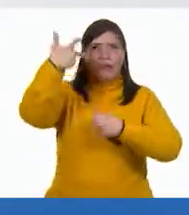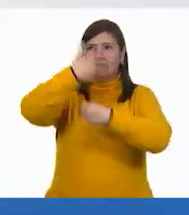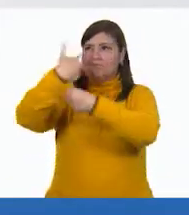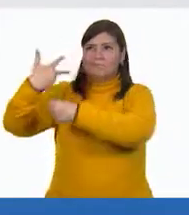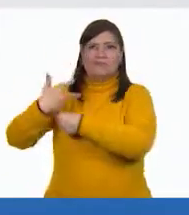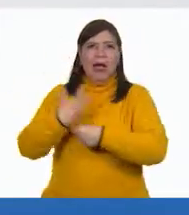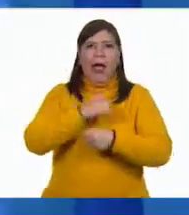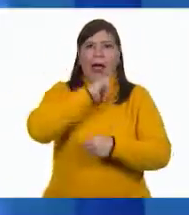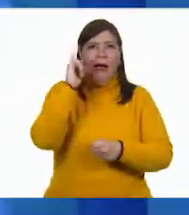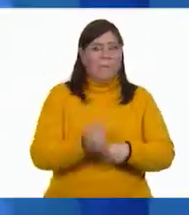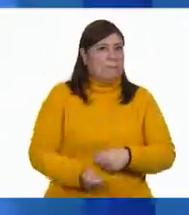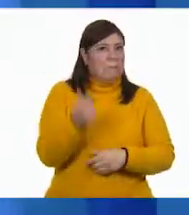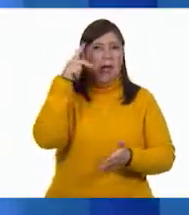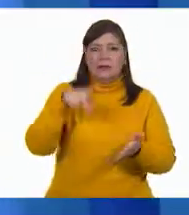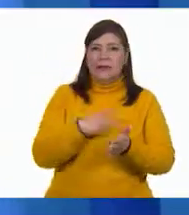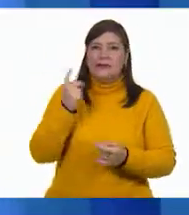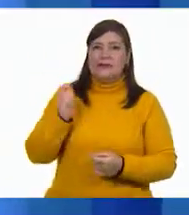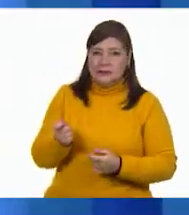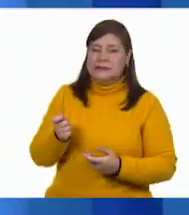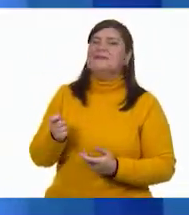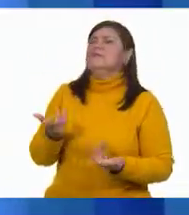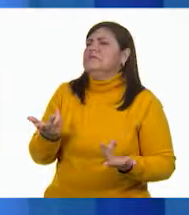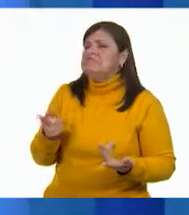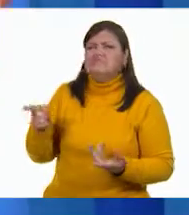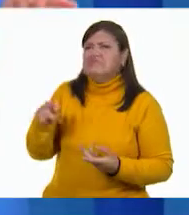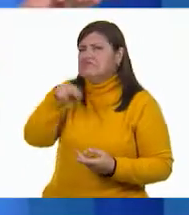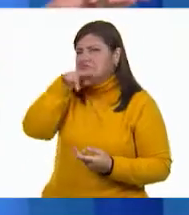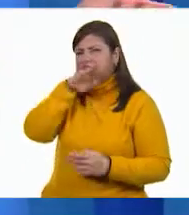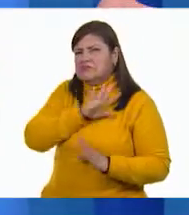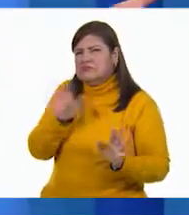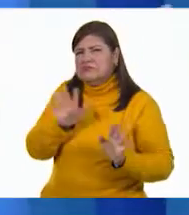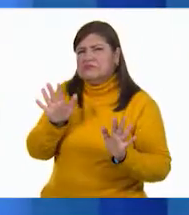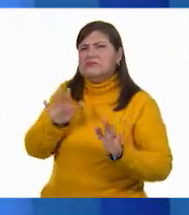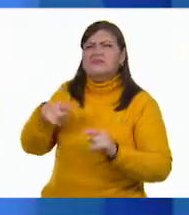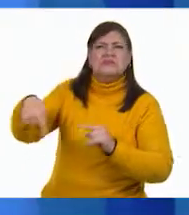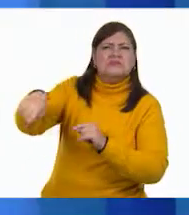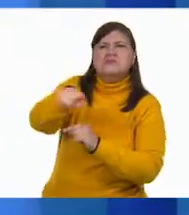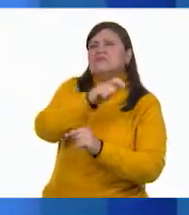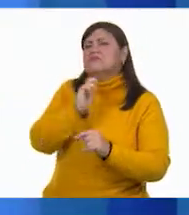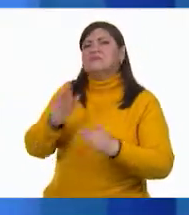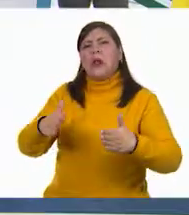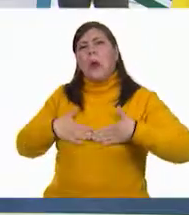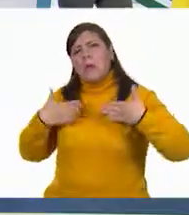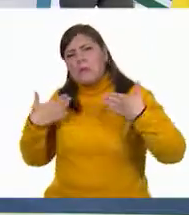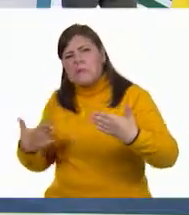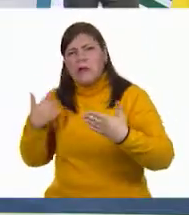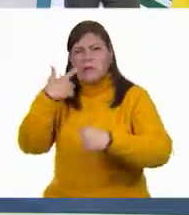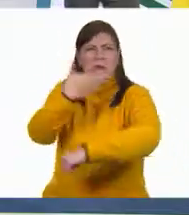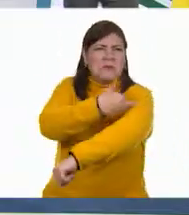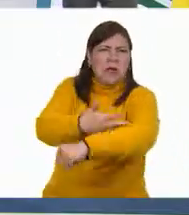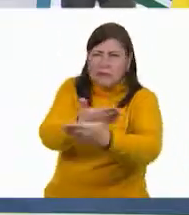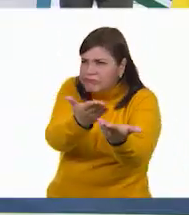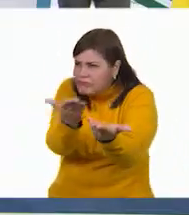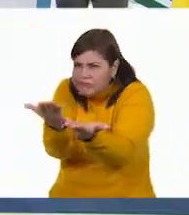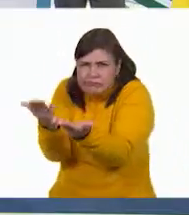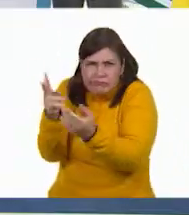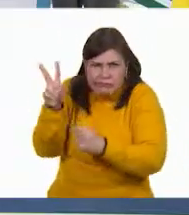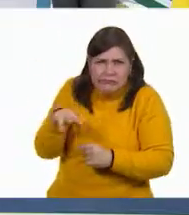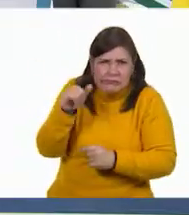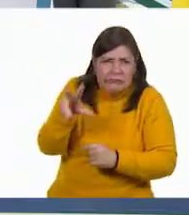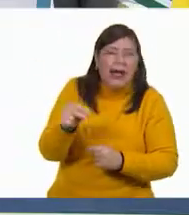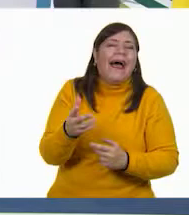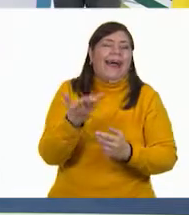como estos. No tienes nada de qué sentirte nerviosa. Estás aquí en confianza, entre familia. ¿No es cierto, muchachos? ¡Sí!